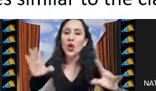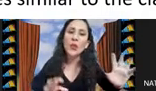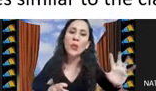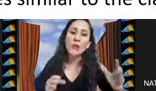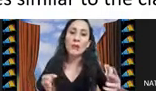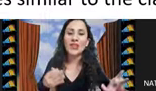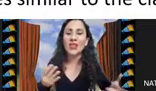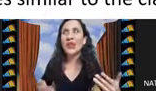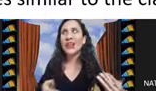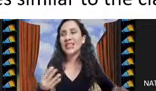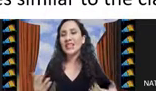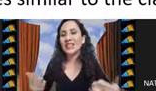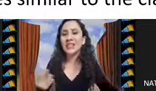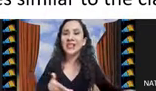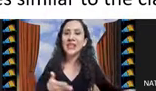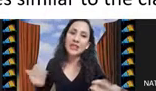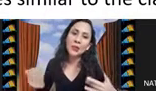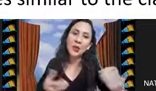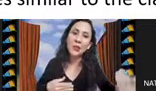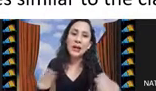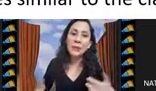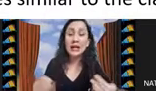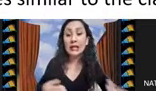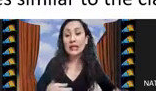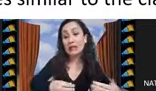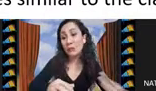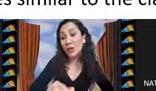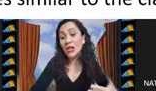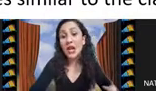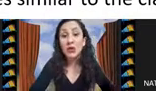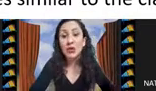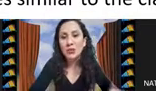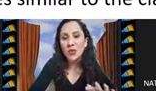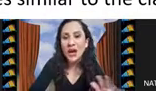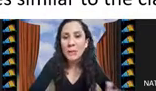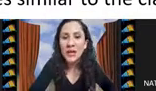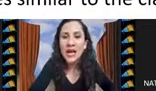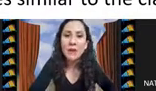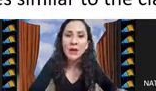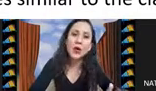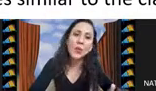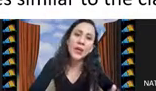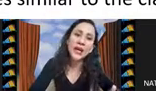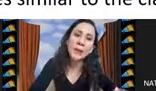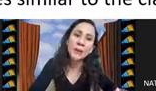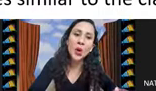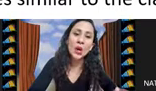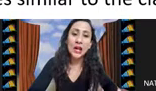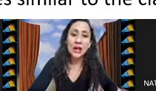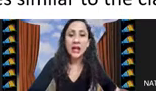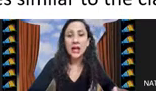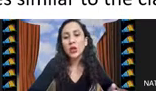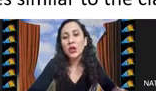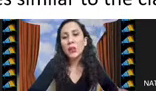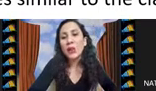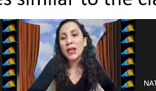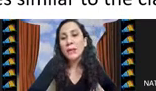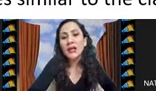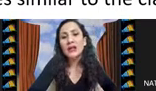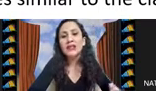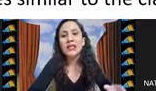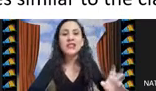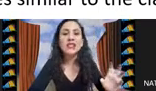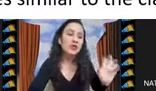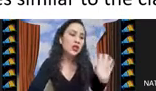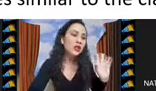notamos como dependiendo de las características del problema el desempeño del algoritmo cambiaba ¿no? por ejemplo cuando el